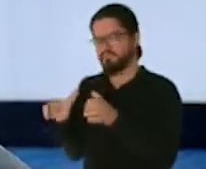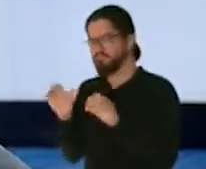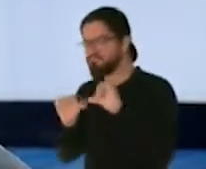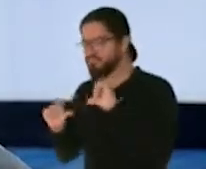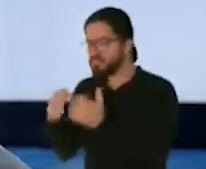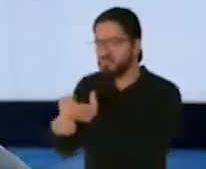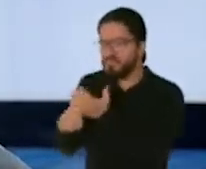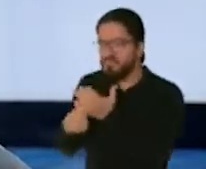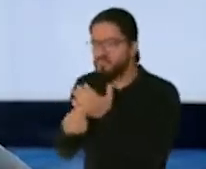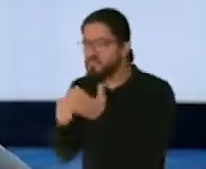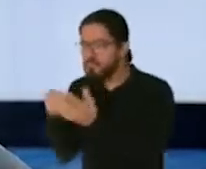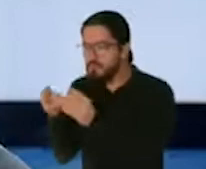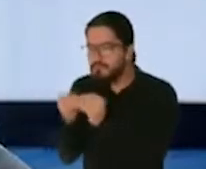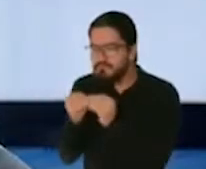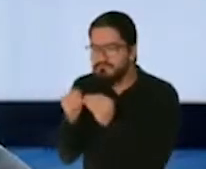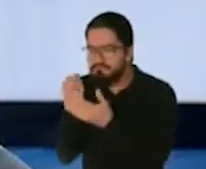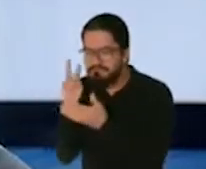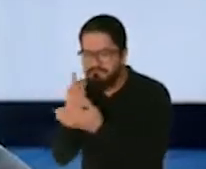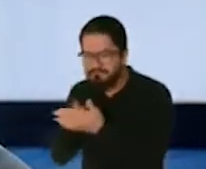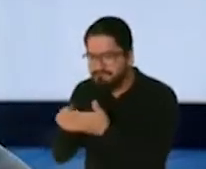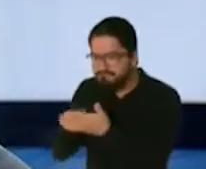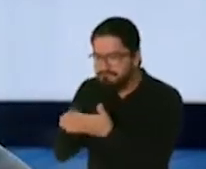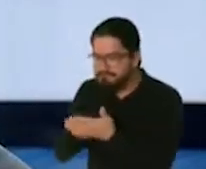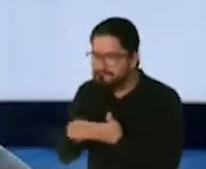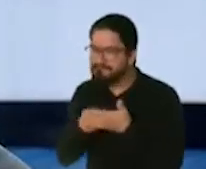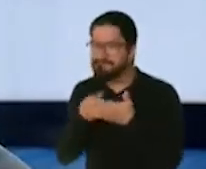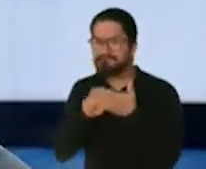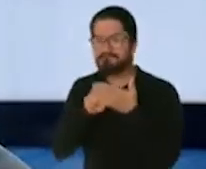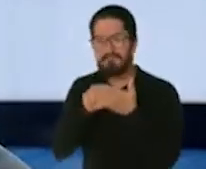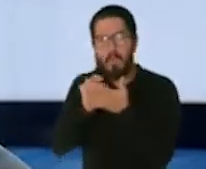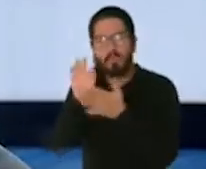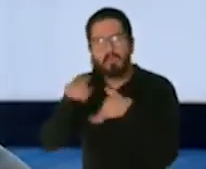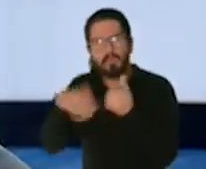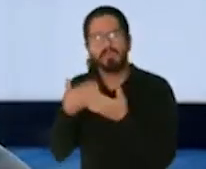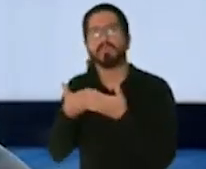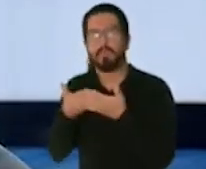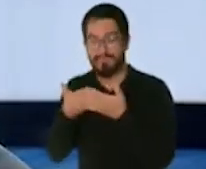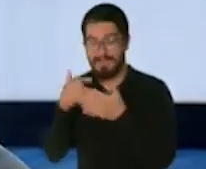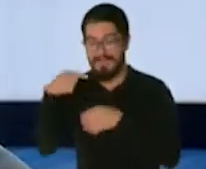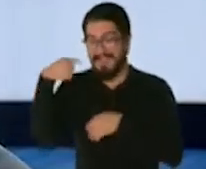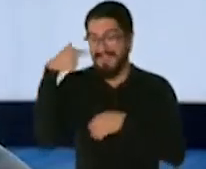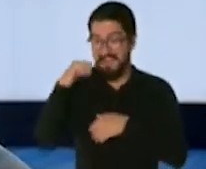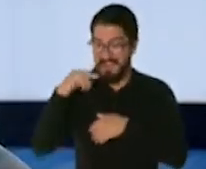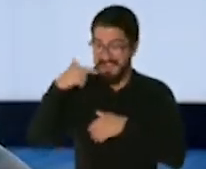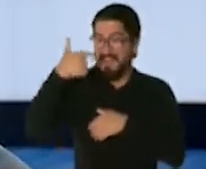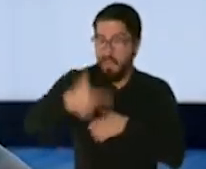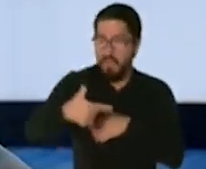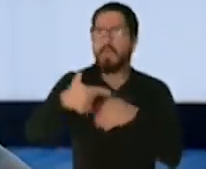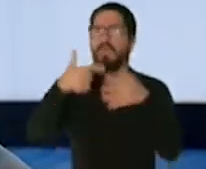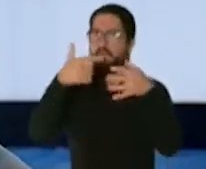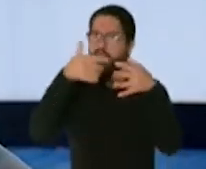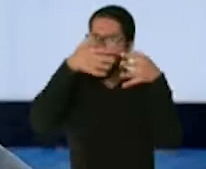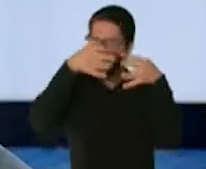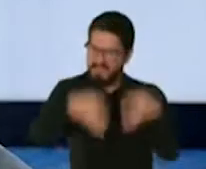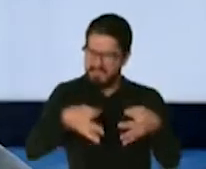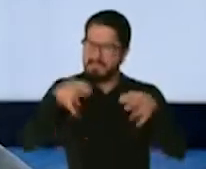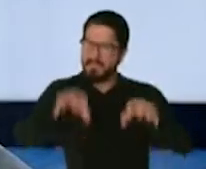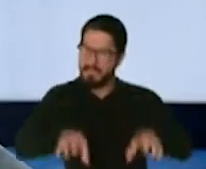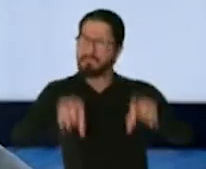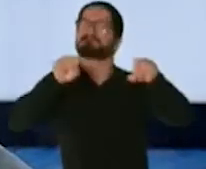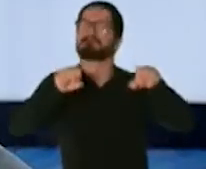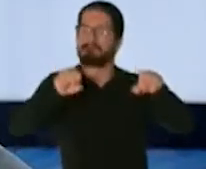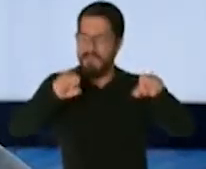de todas las estadísticas relevantes para estar seguros de que cuando se toman decisiones hay una base científica, estadística,